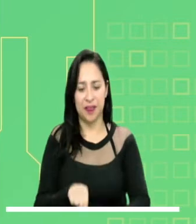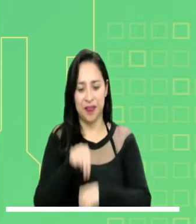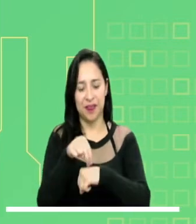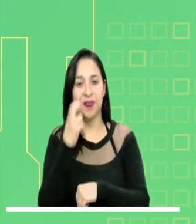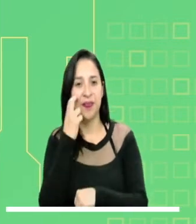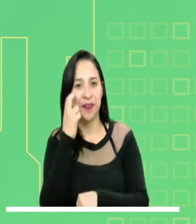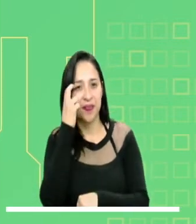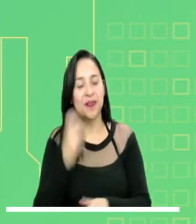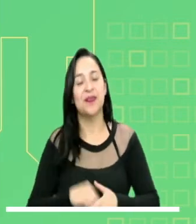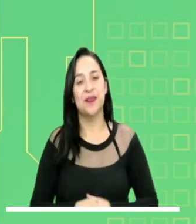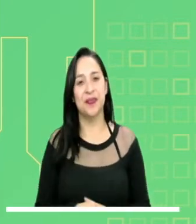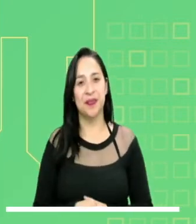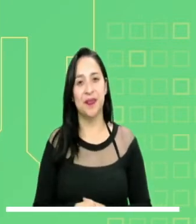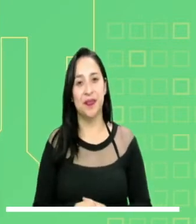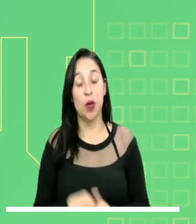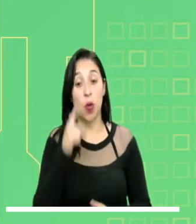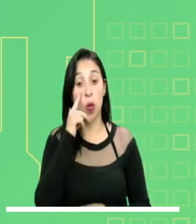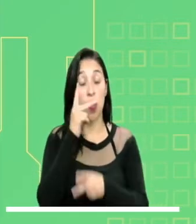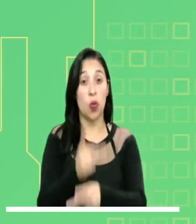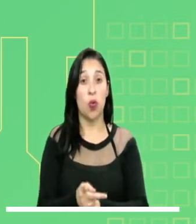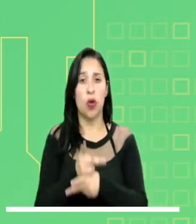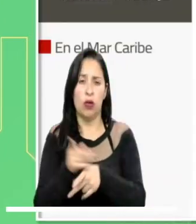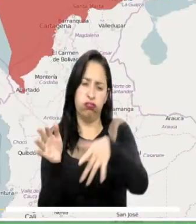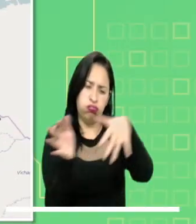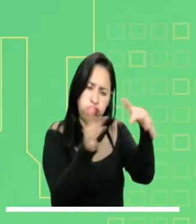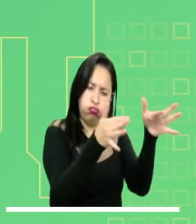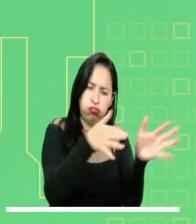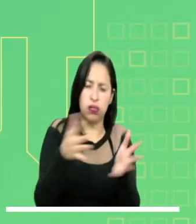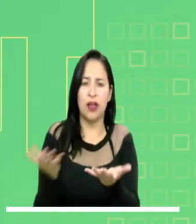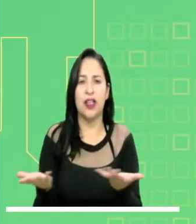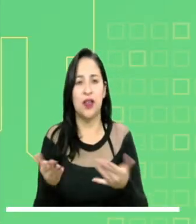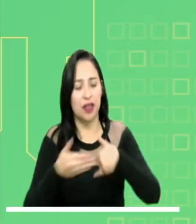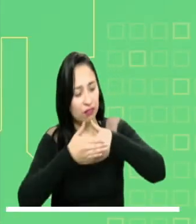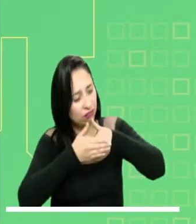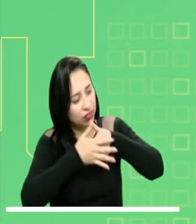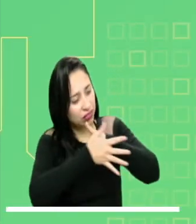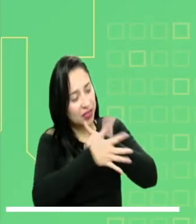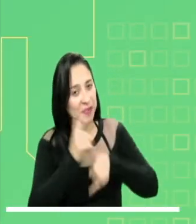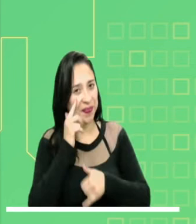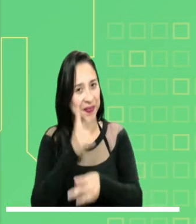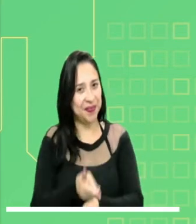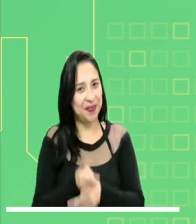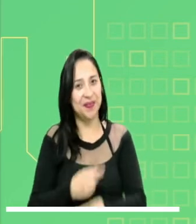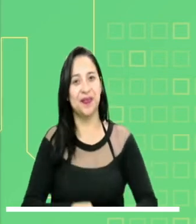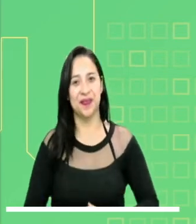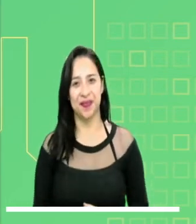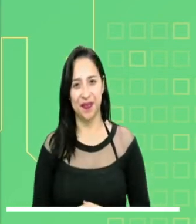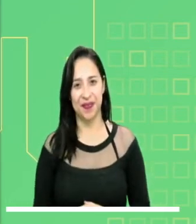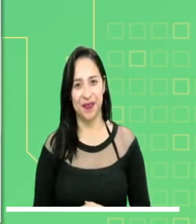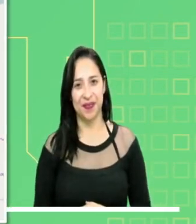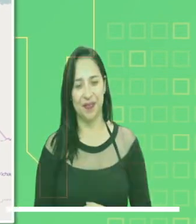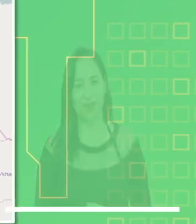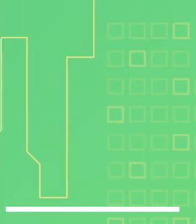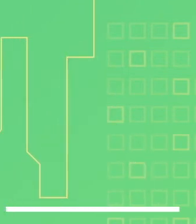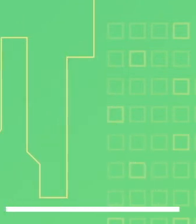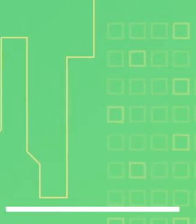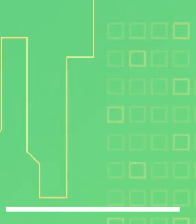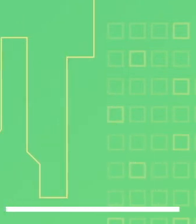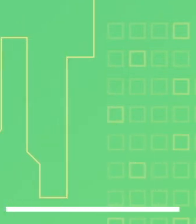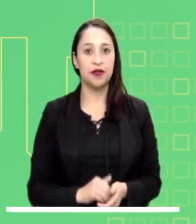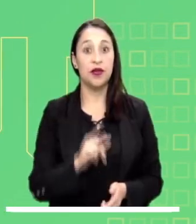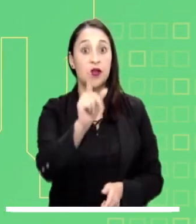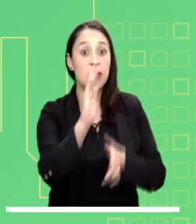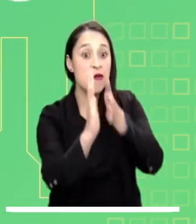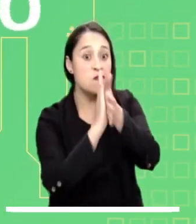probabilidad de deslizamientos de tierra en Nariño y Chocó. Precaución por oleaje y viento en el mar Caribe.